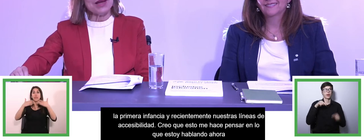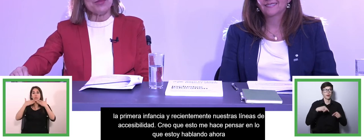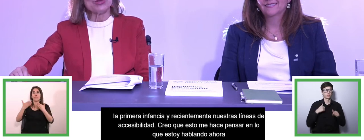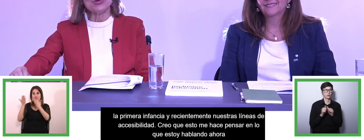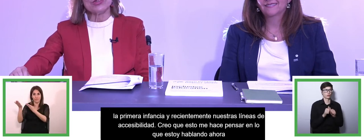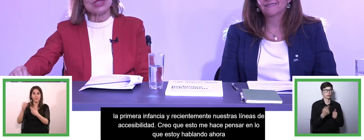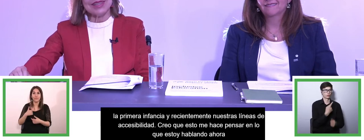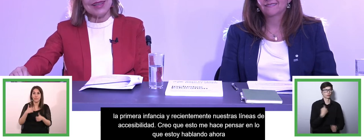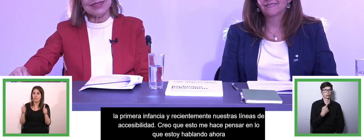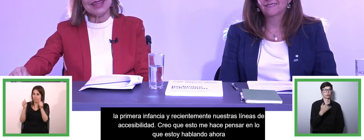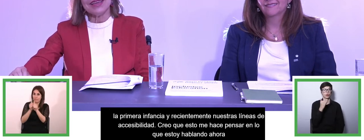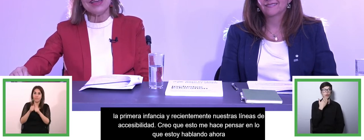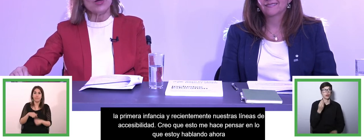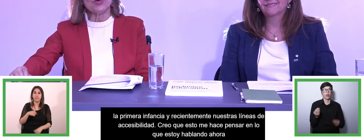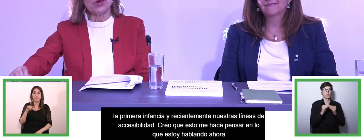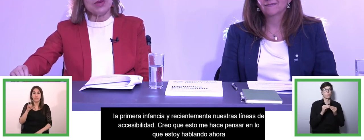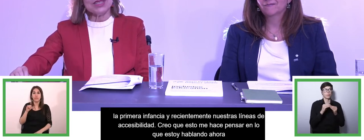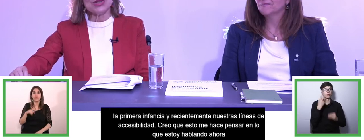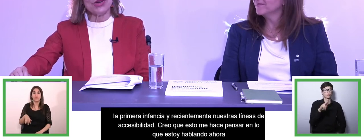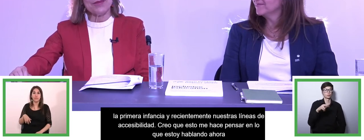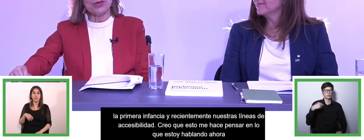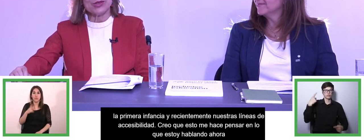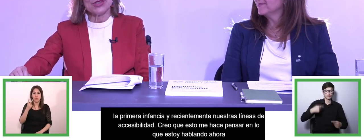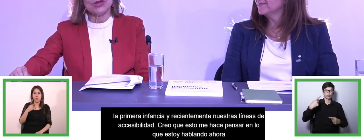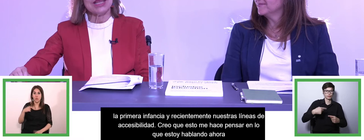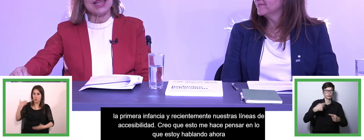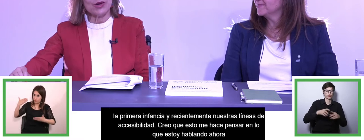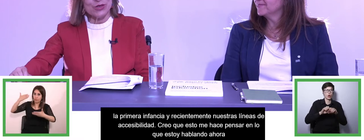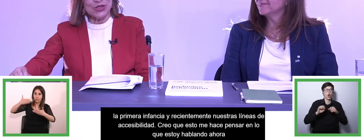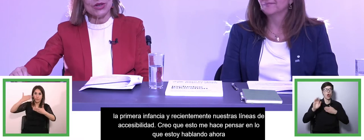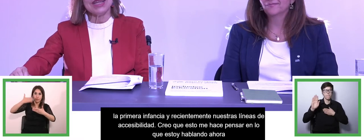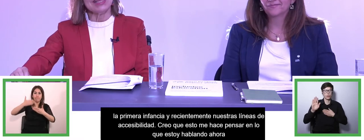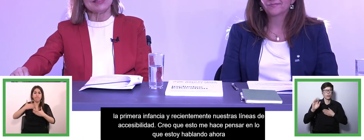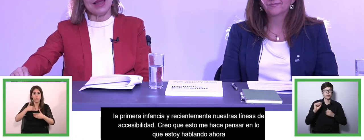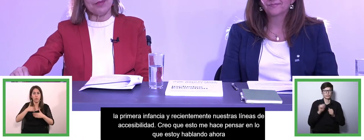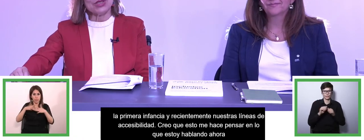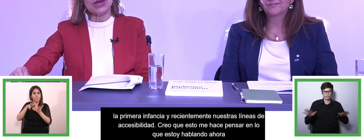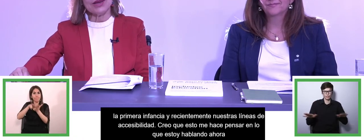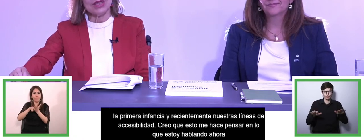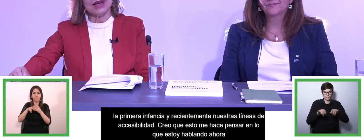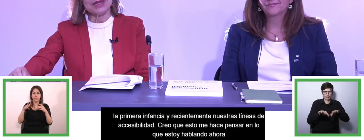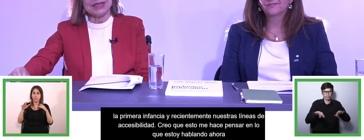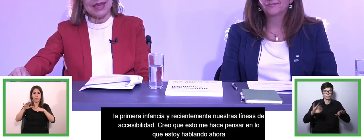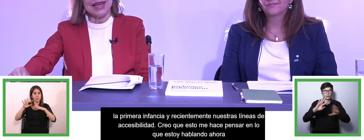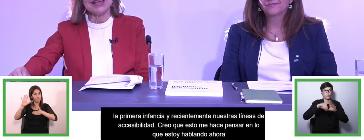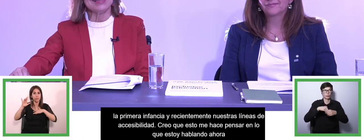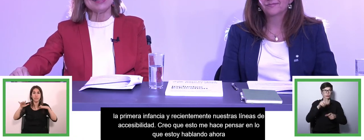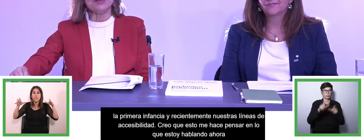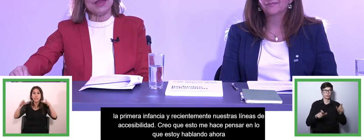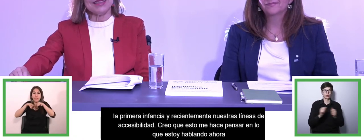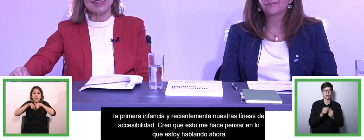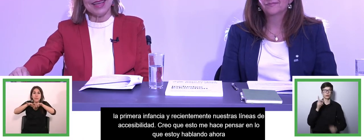además por tu constante compromiso con la promoción de la inclusión de las personas con discapacidad